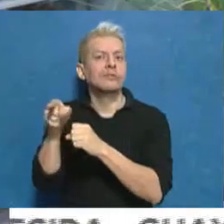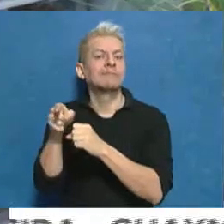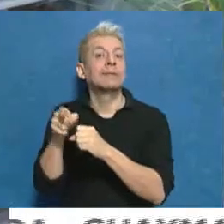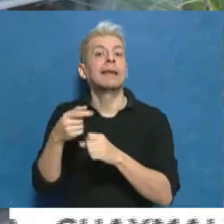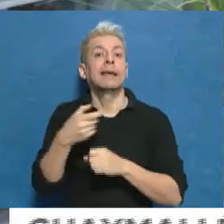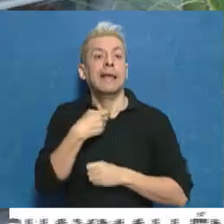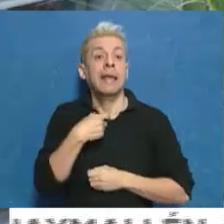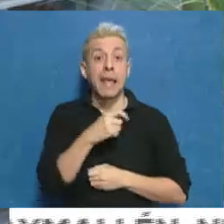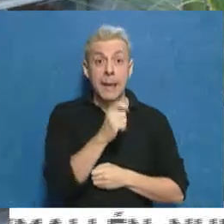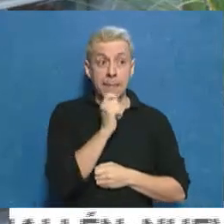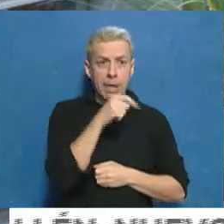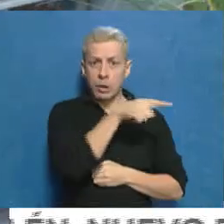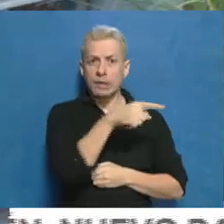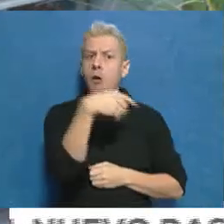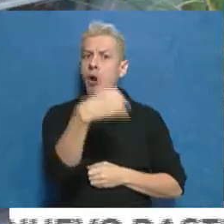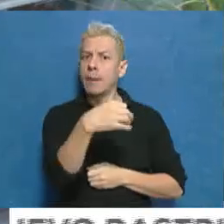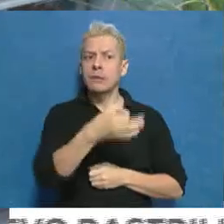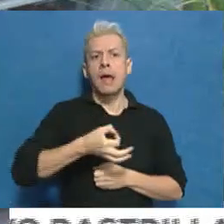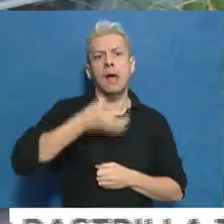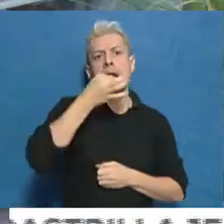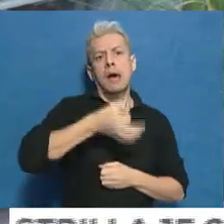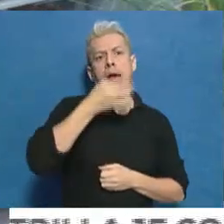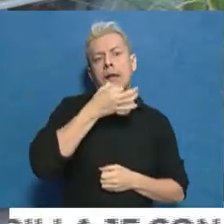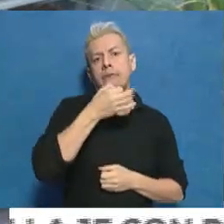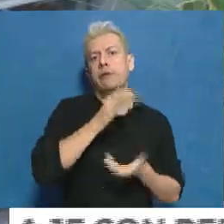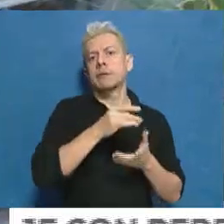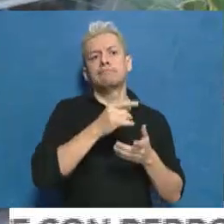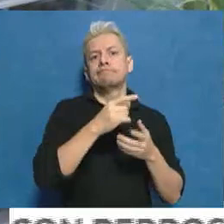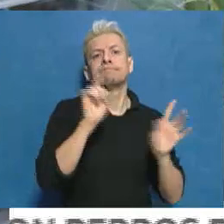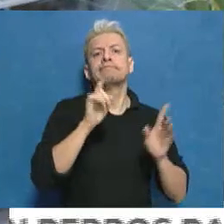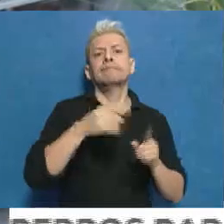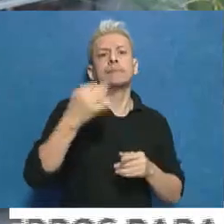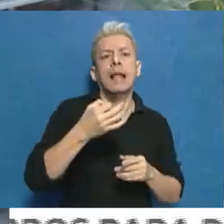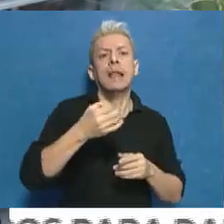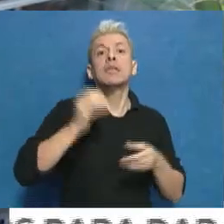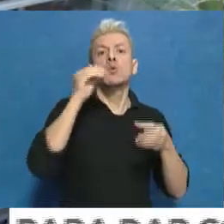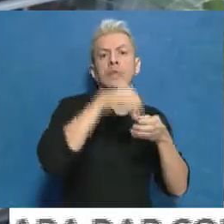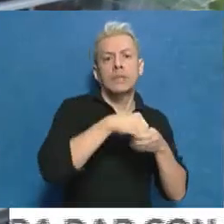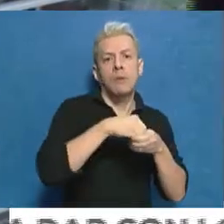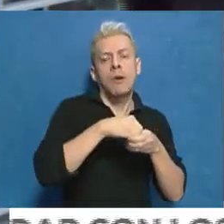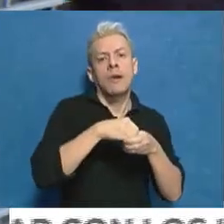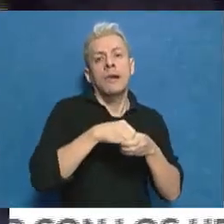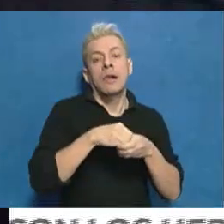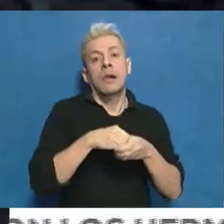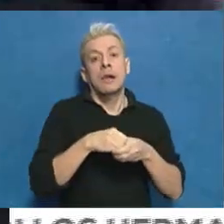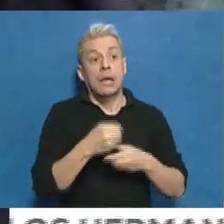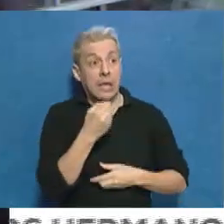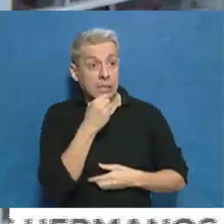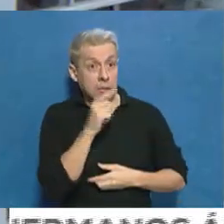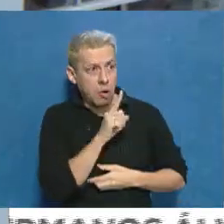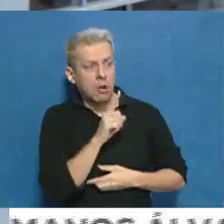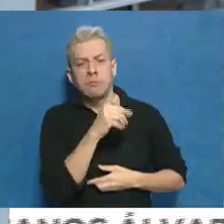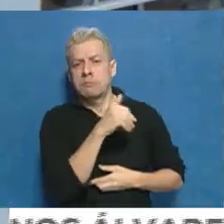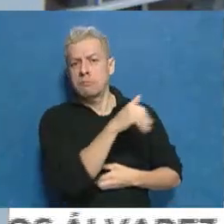periodistas también a hablar lenguaje inclusivo, si no los van a preferir a la hora de